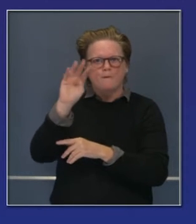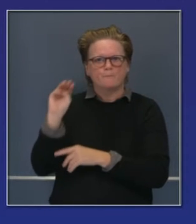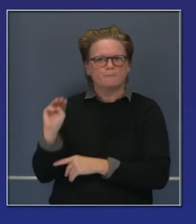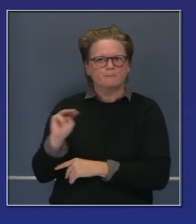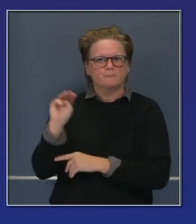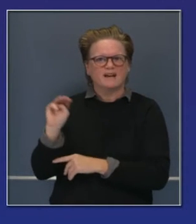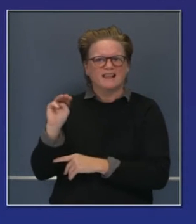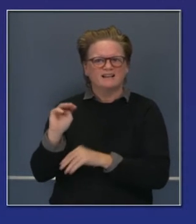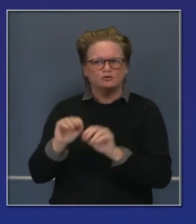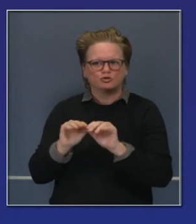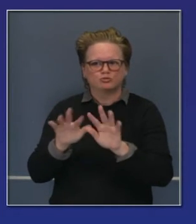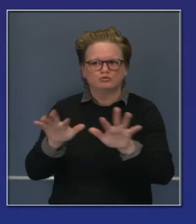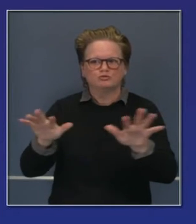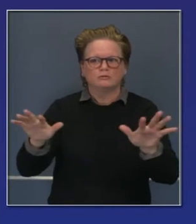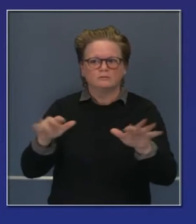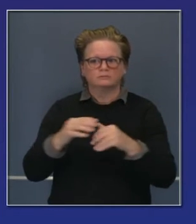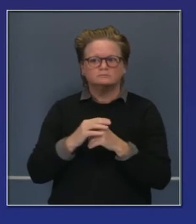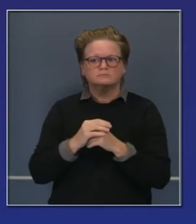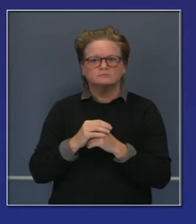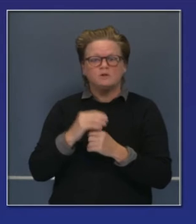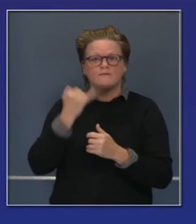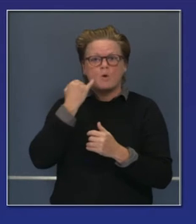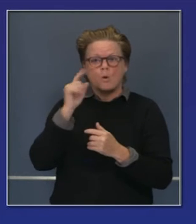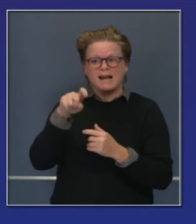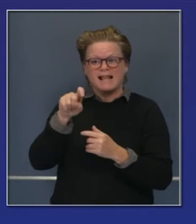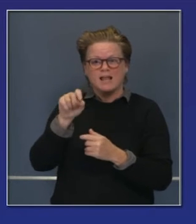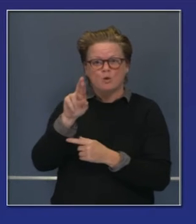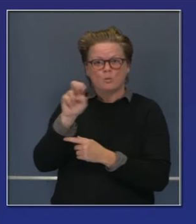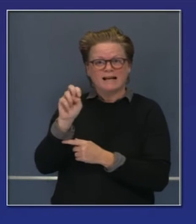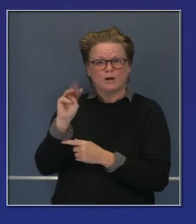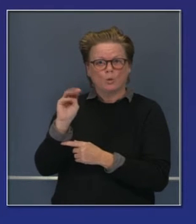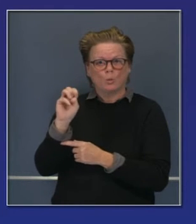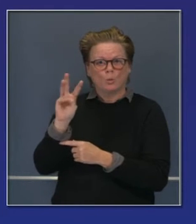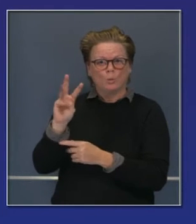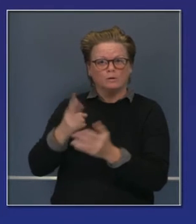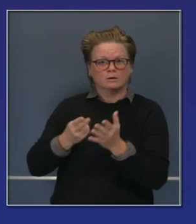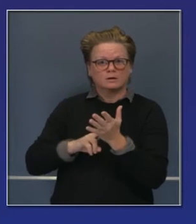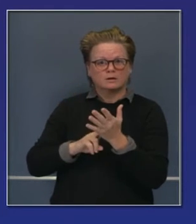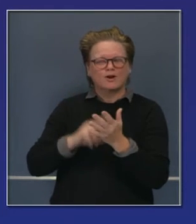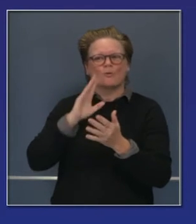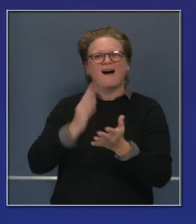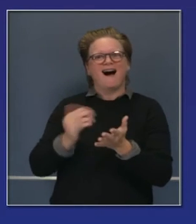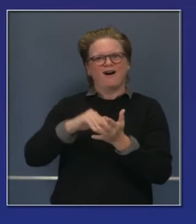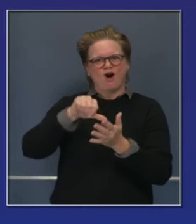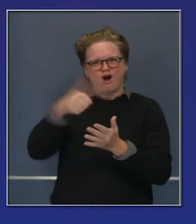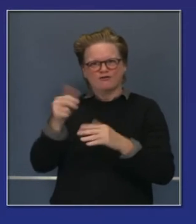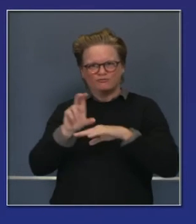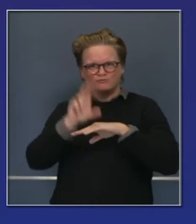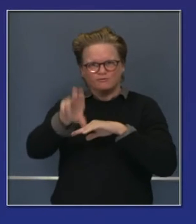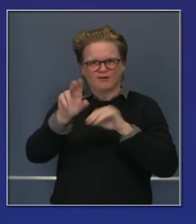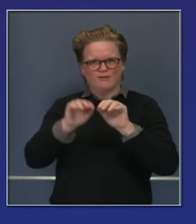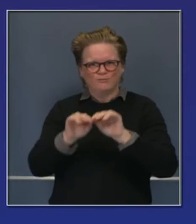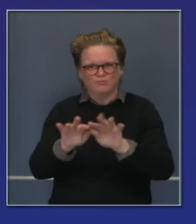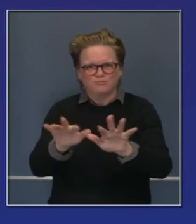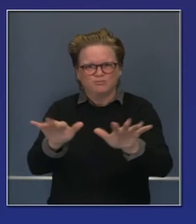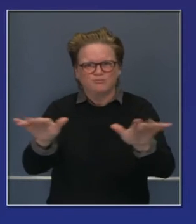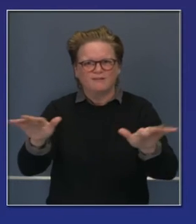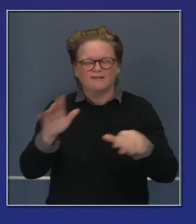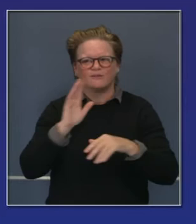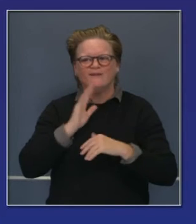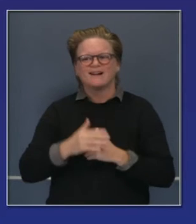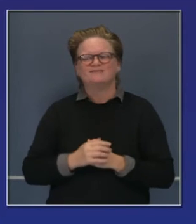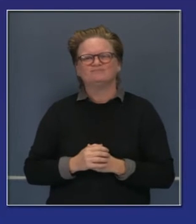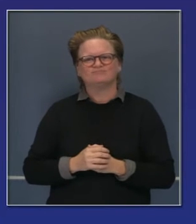Uno y medio millones y todos los que se inscriban como personas nuevas. Lo hemos estado enviando a alcaldes, a